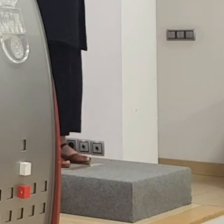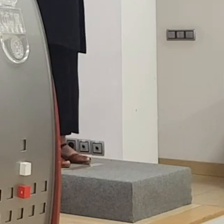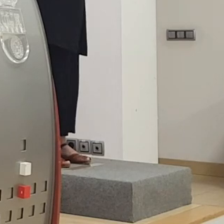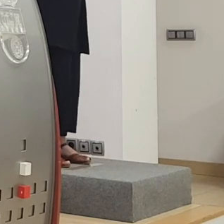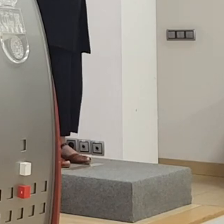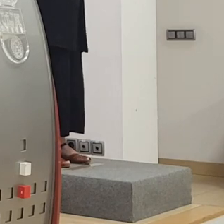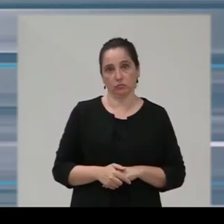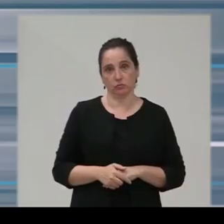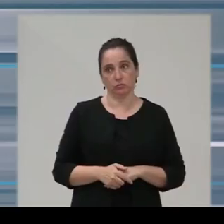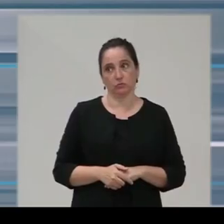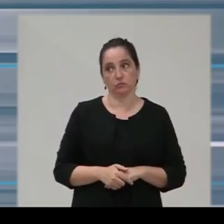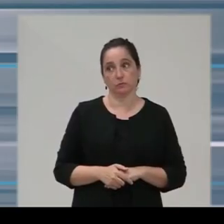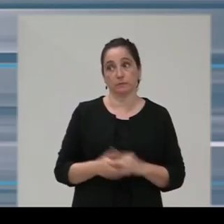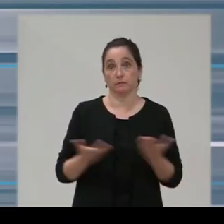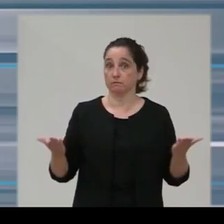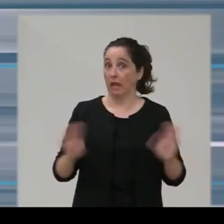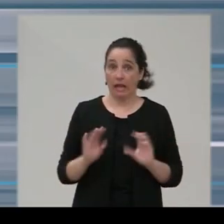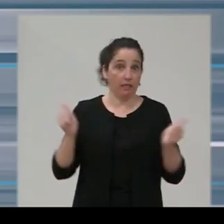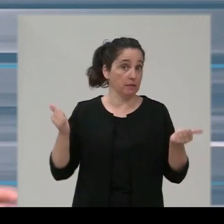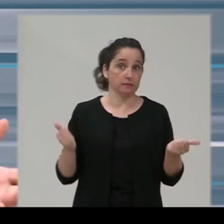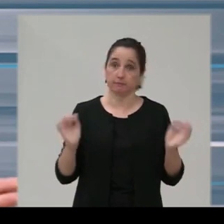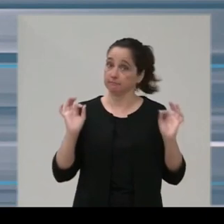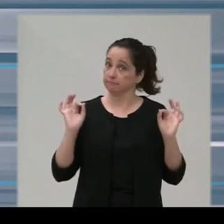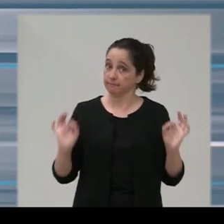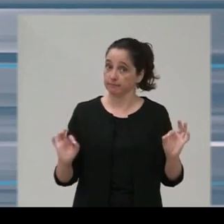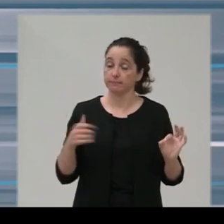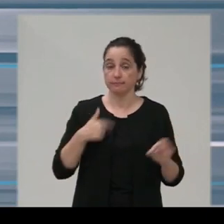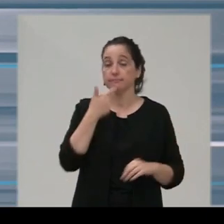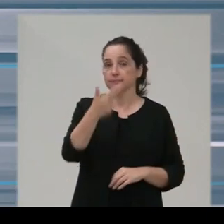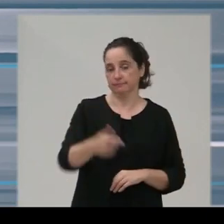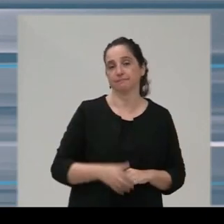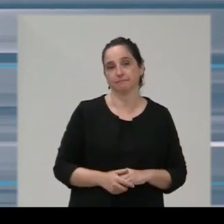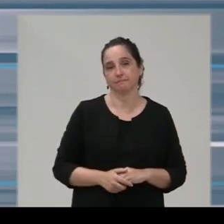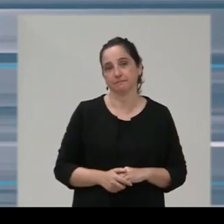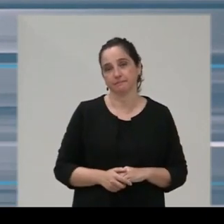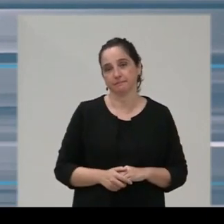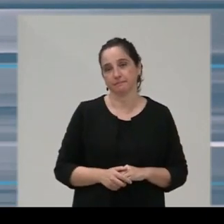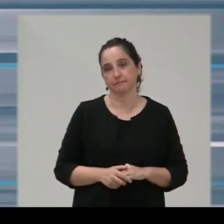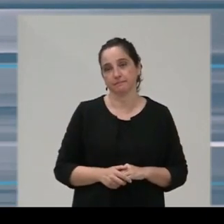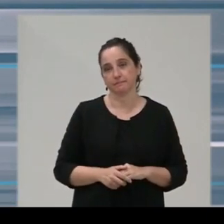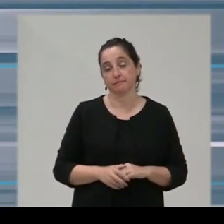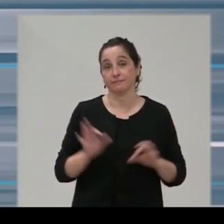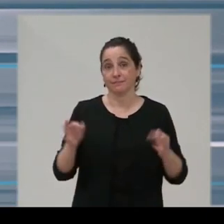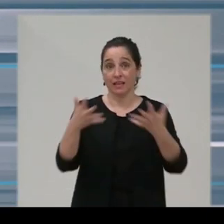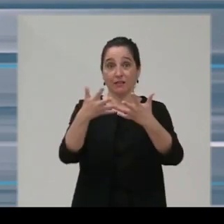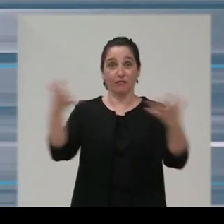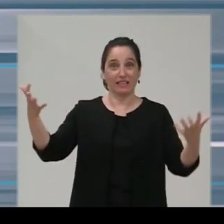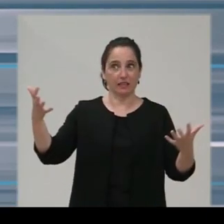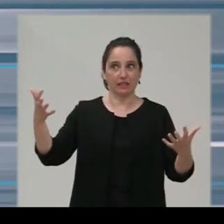de eso y nada más es lo que quería lo que quería aclarar esa frase